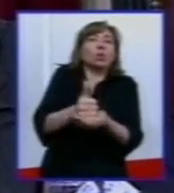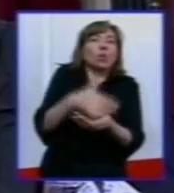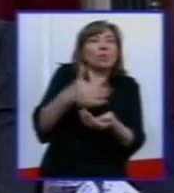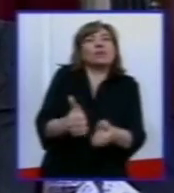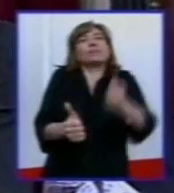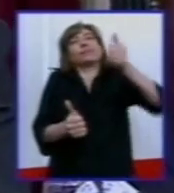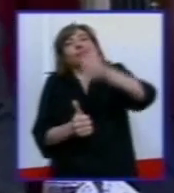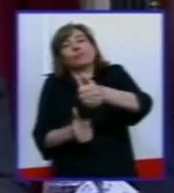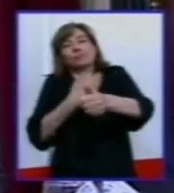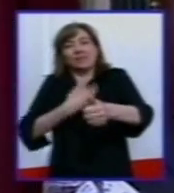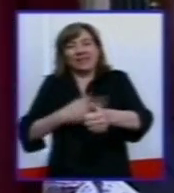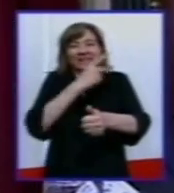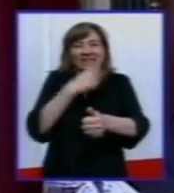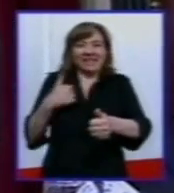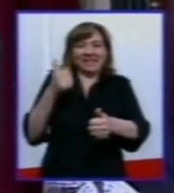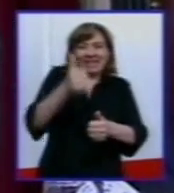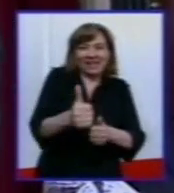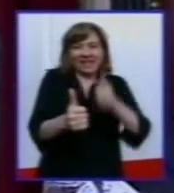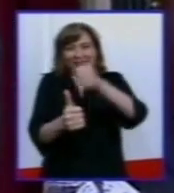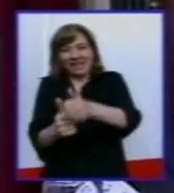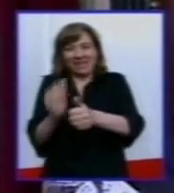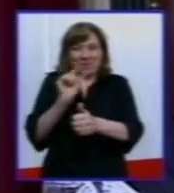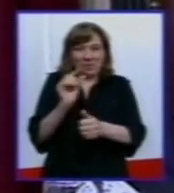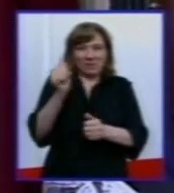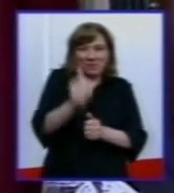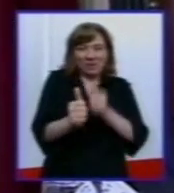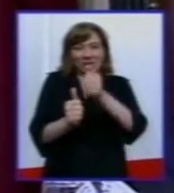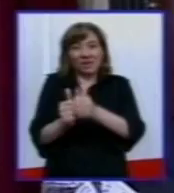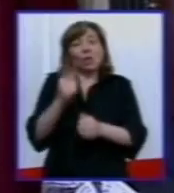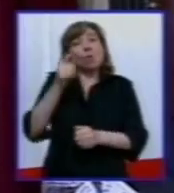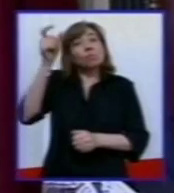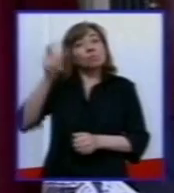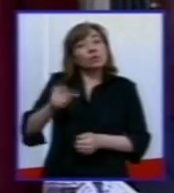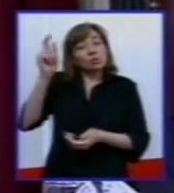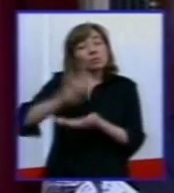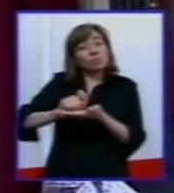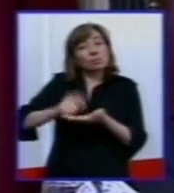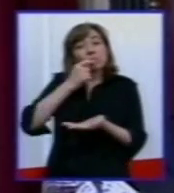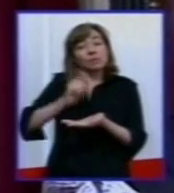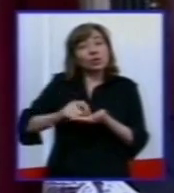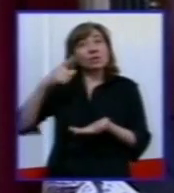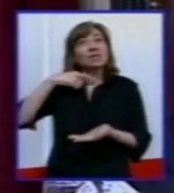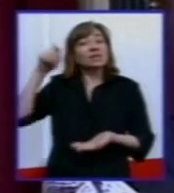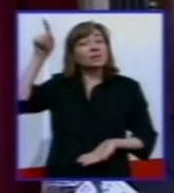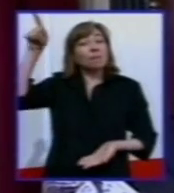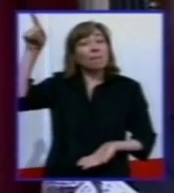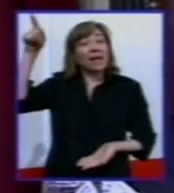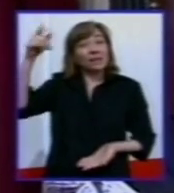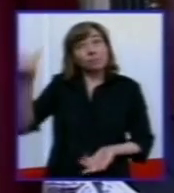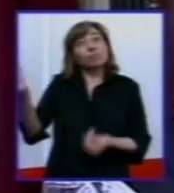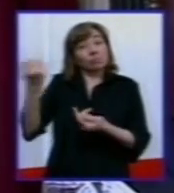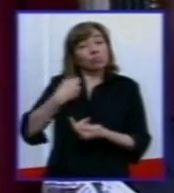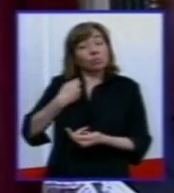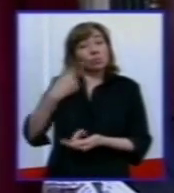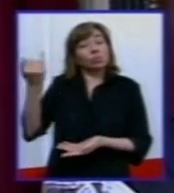siguiente Kirchner, y me acuerdo que a un importante periodista de un medio extranjero en España que me hizo esa pregunta acerca de